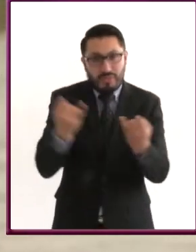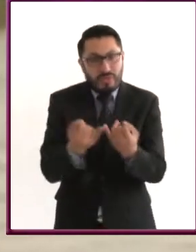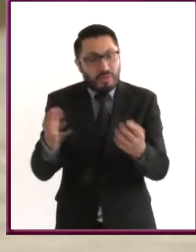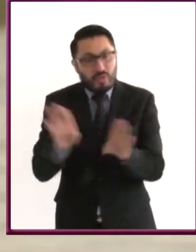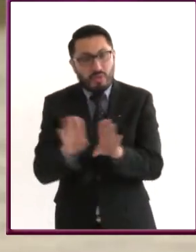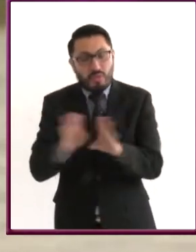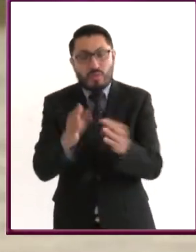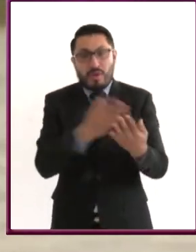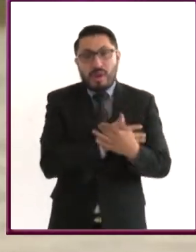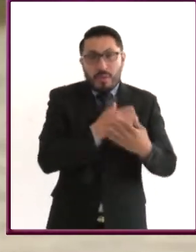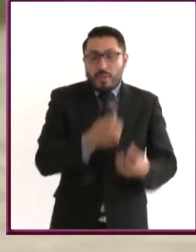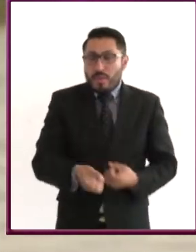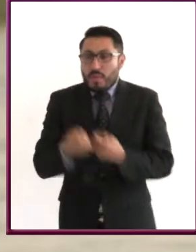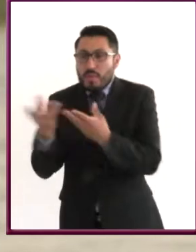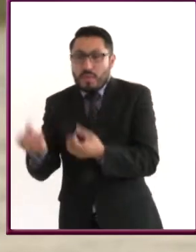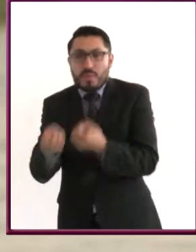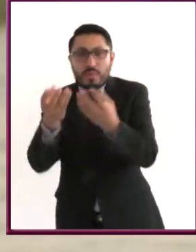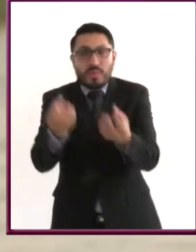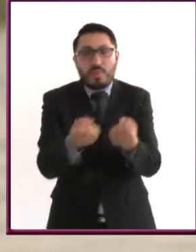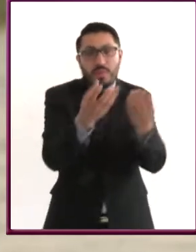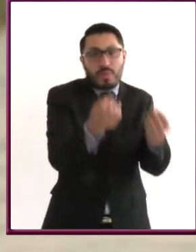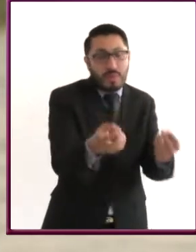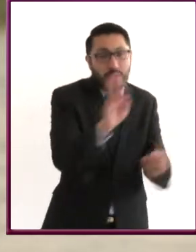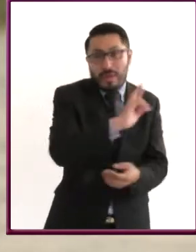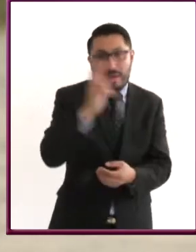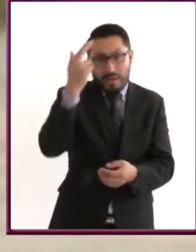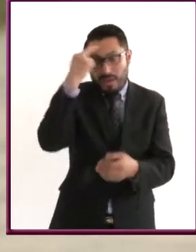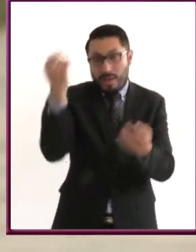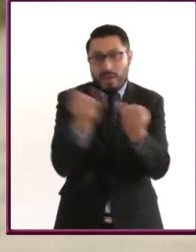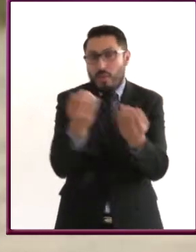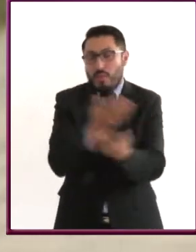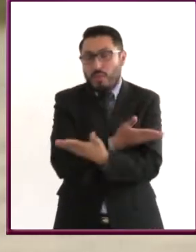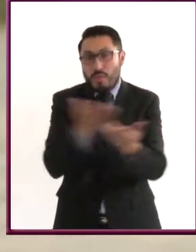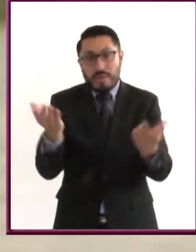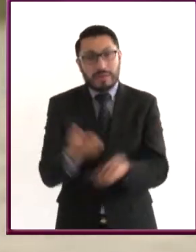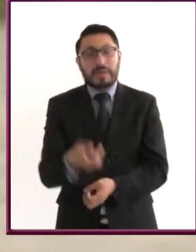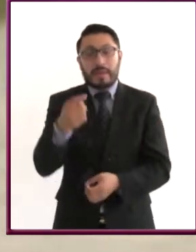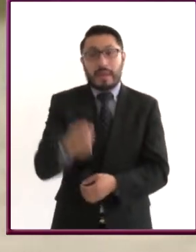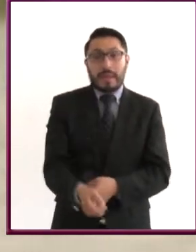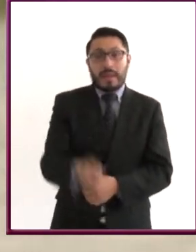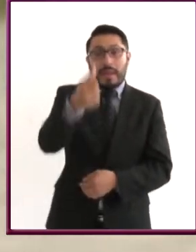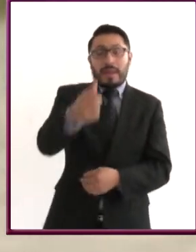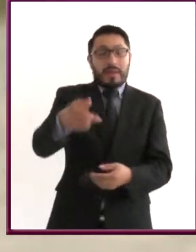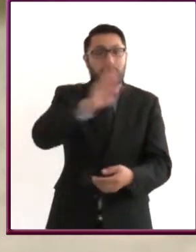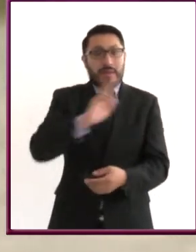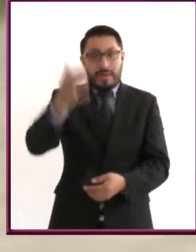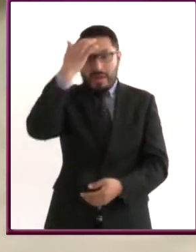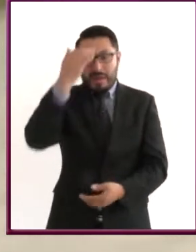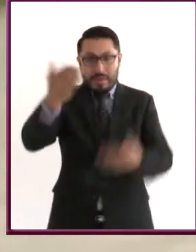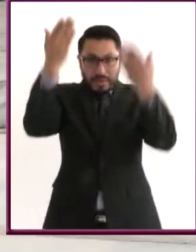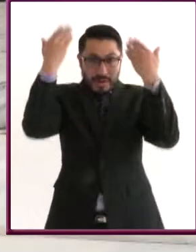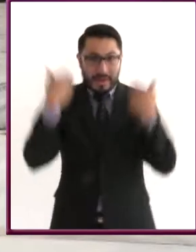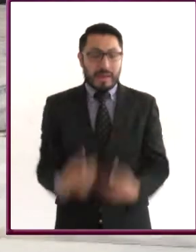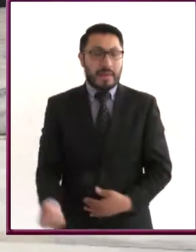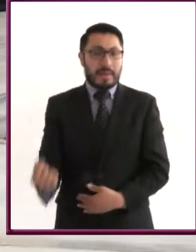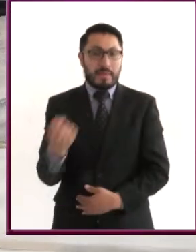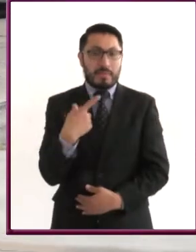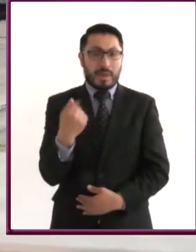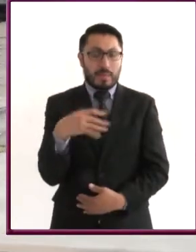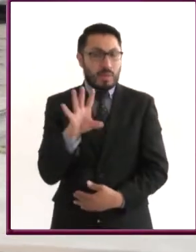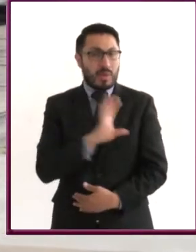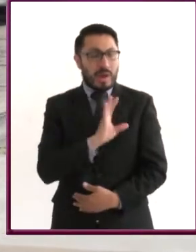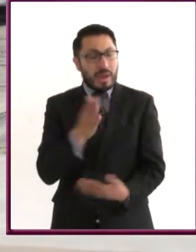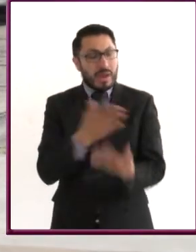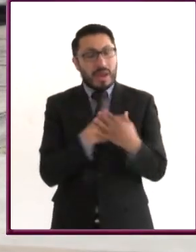para poder brindar amor, cariño y reconocimiento a los demás, lo primero es reconocernos, querernos y amarnos a